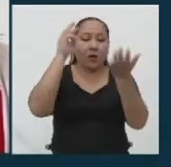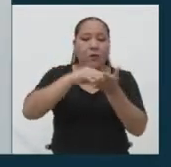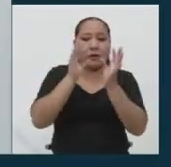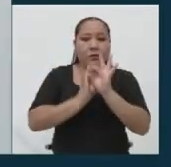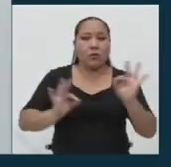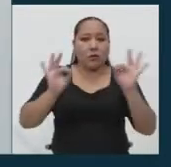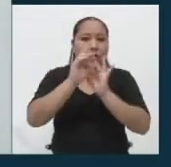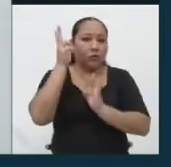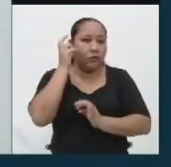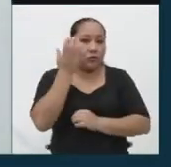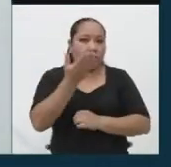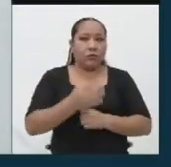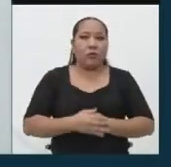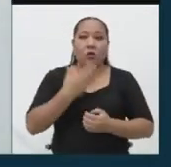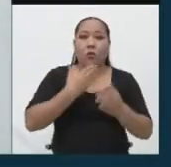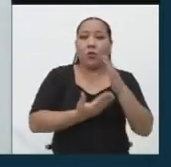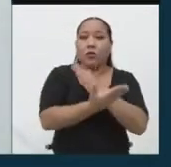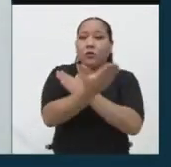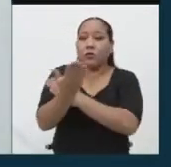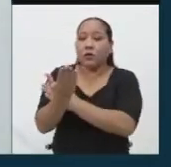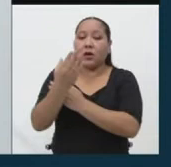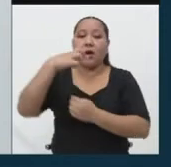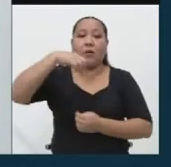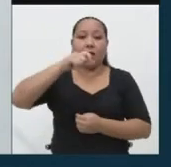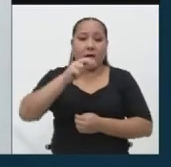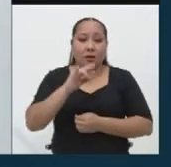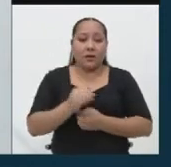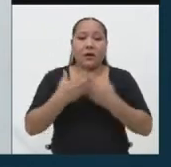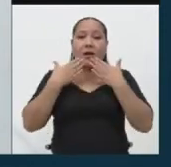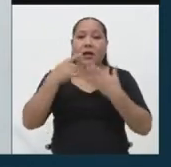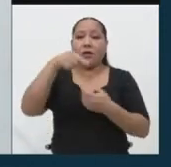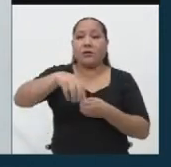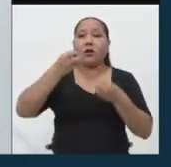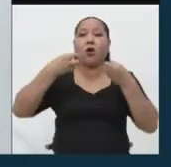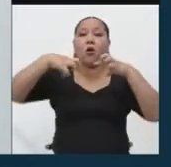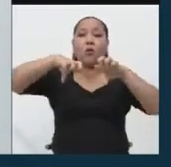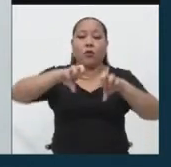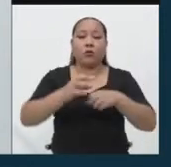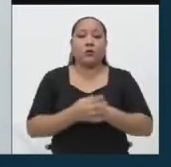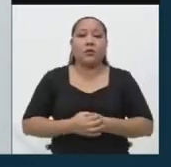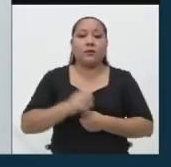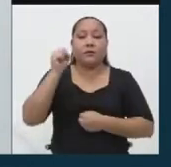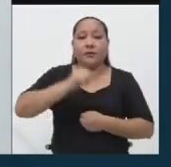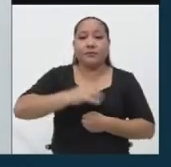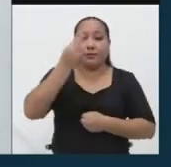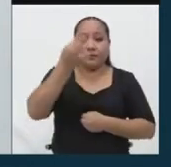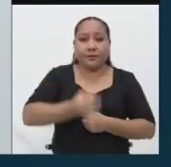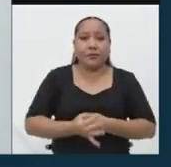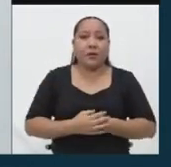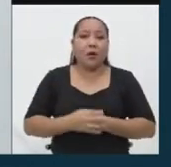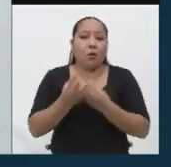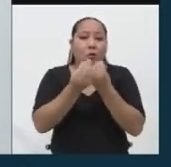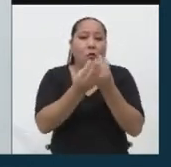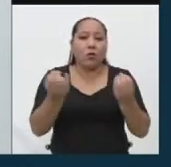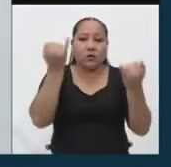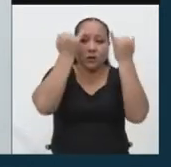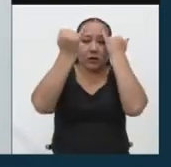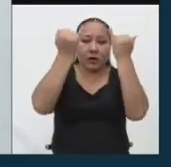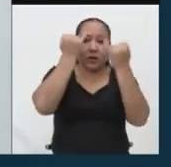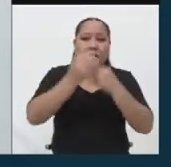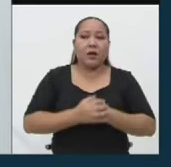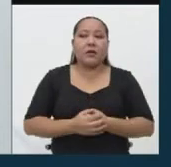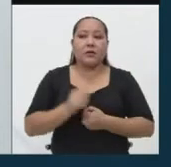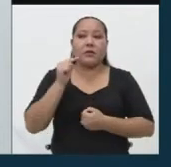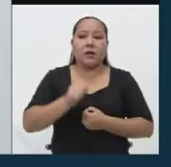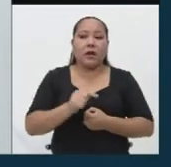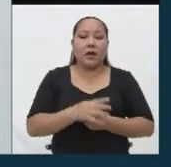escuchamos. Buen día Patricia, muchas gracias por esta oportunidad. En realidad tenemos muchas propuestas del plan de